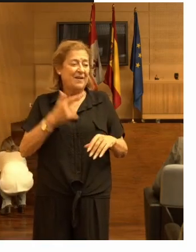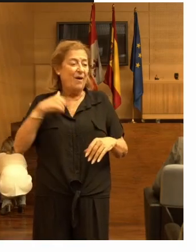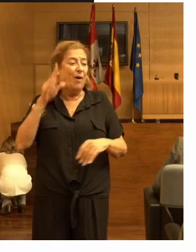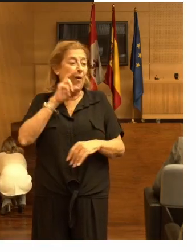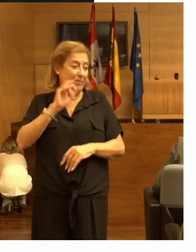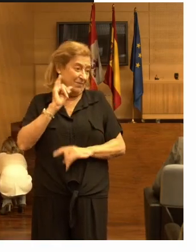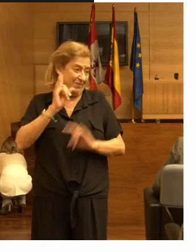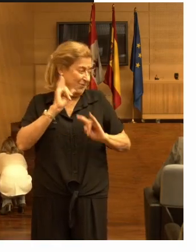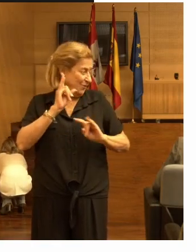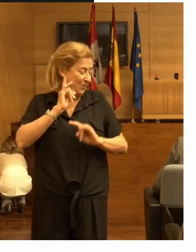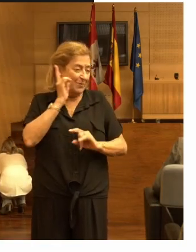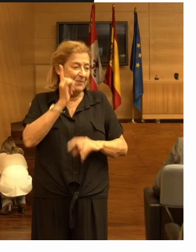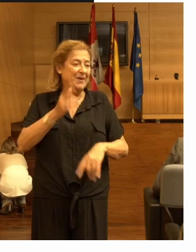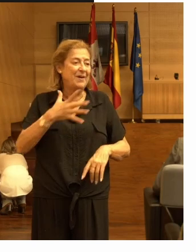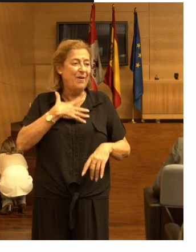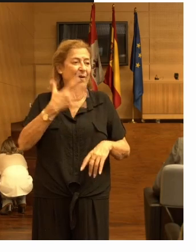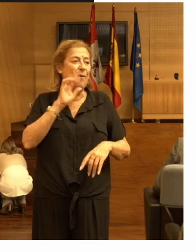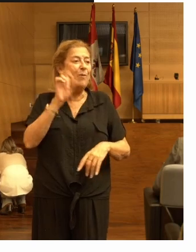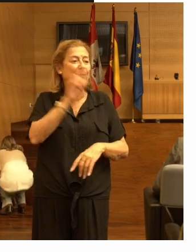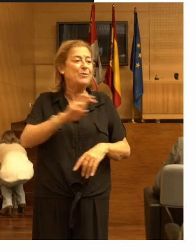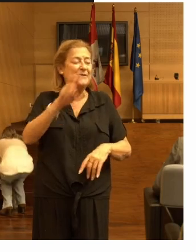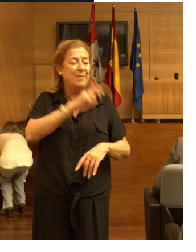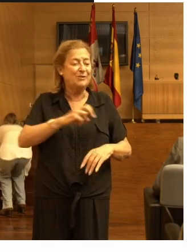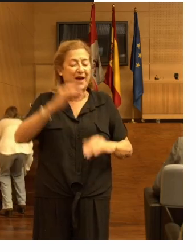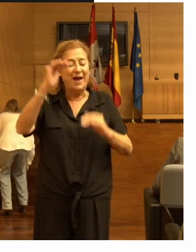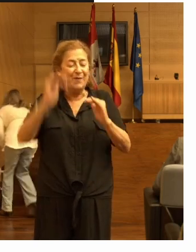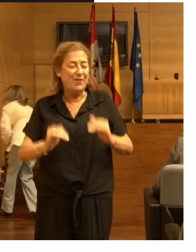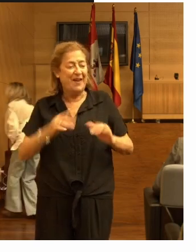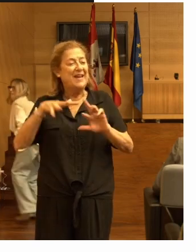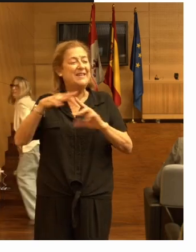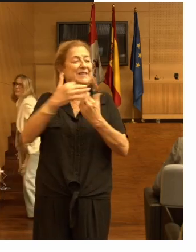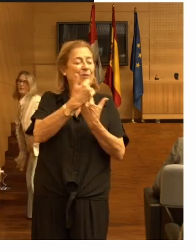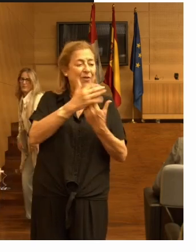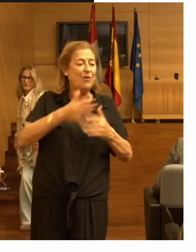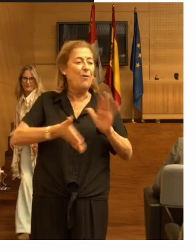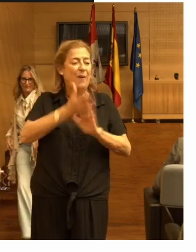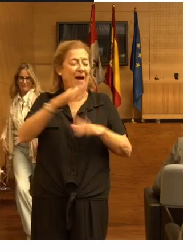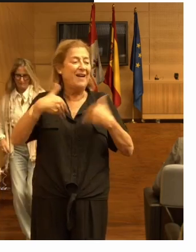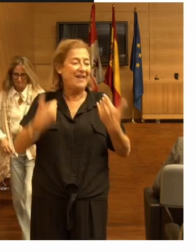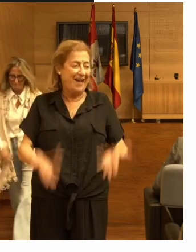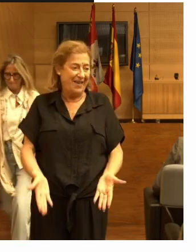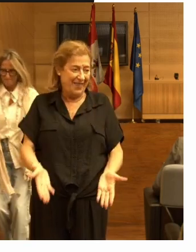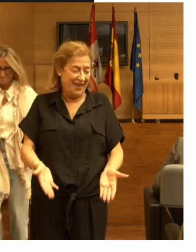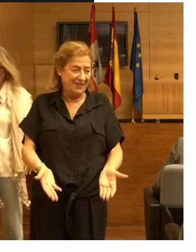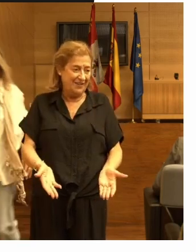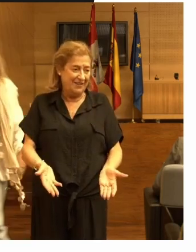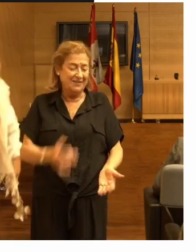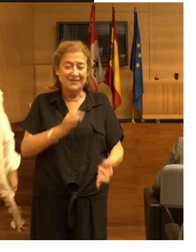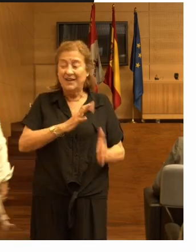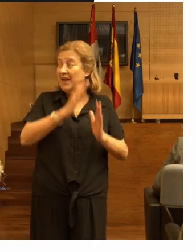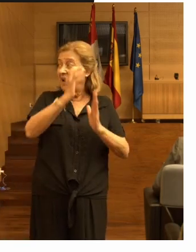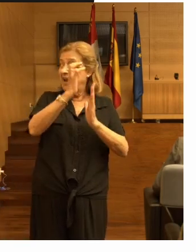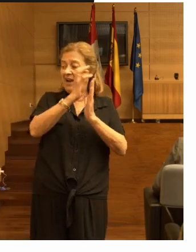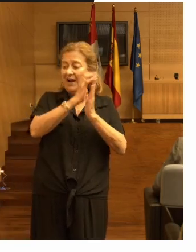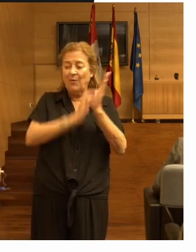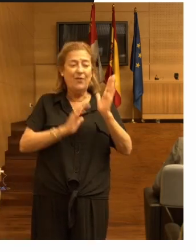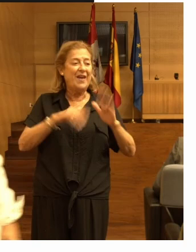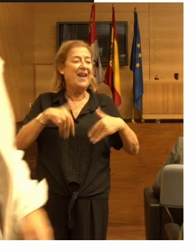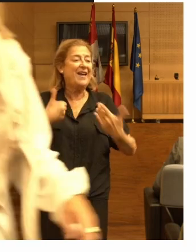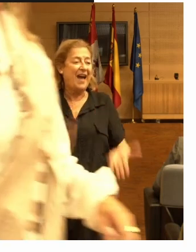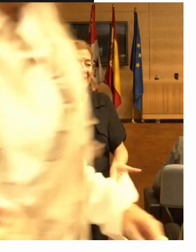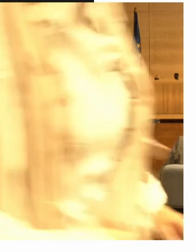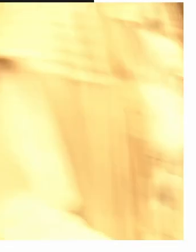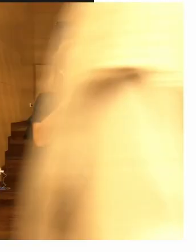reducir las circunstancias que llevan a las caídas es reducir las caídas en un 40